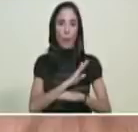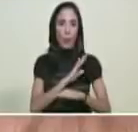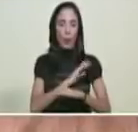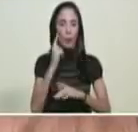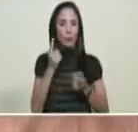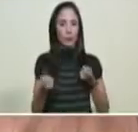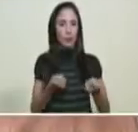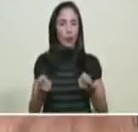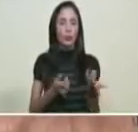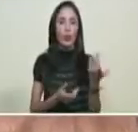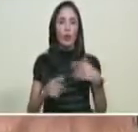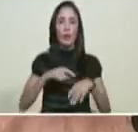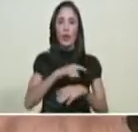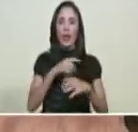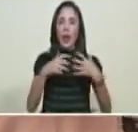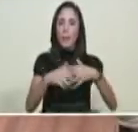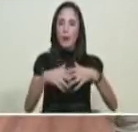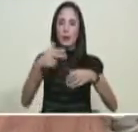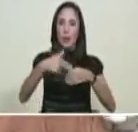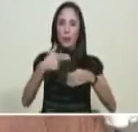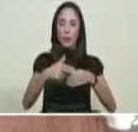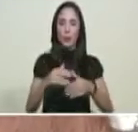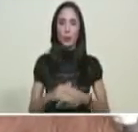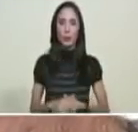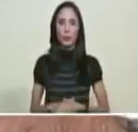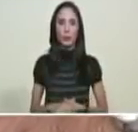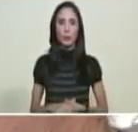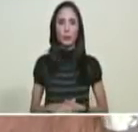custodia de PDVSA en todos los casos.